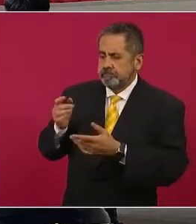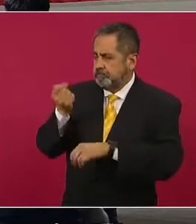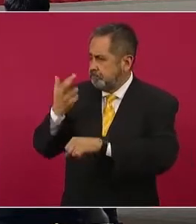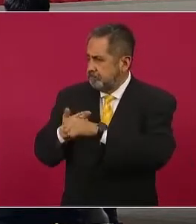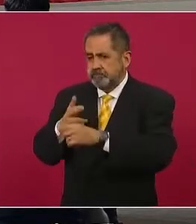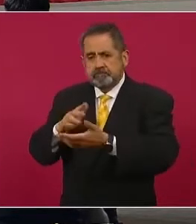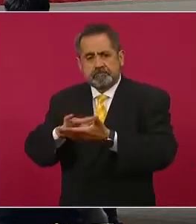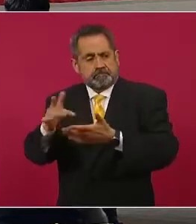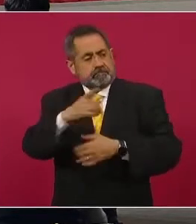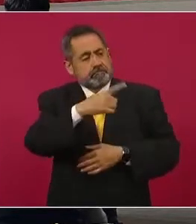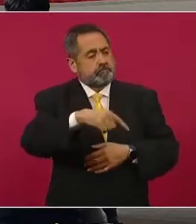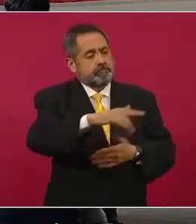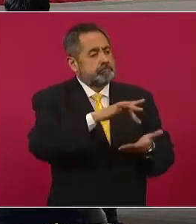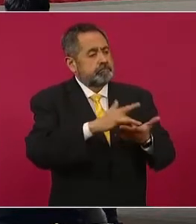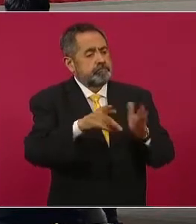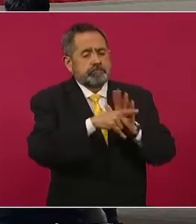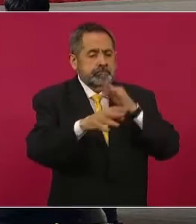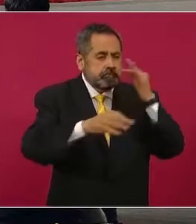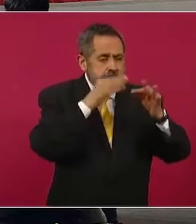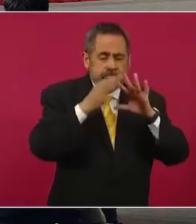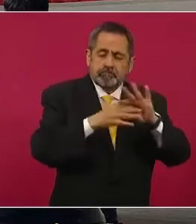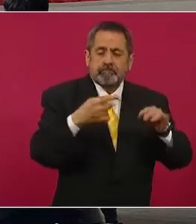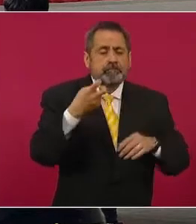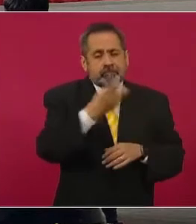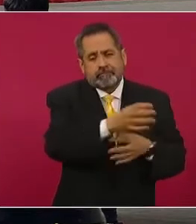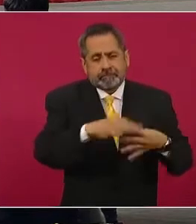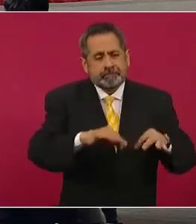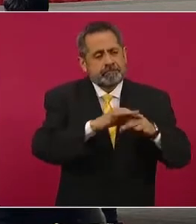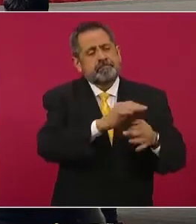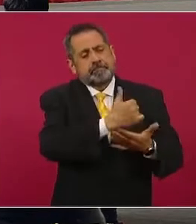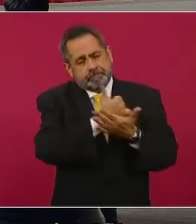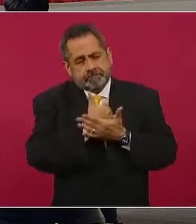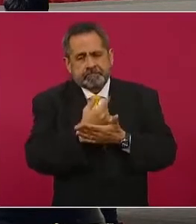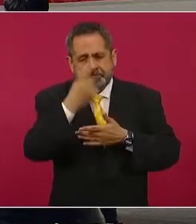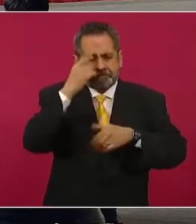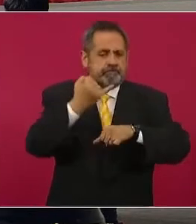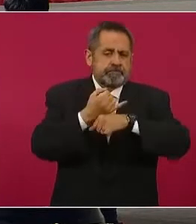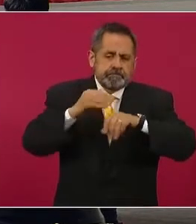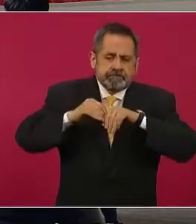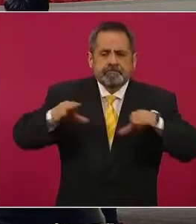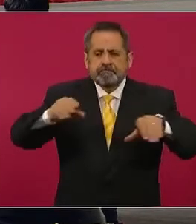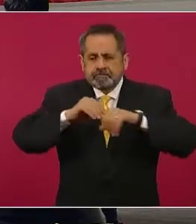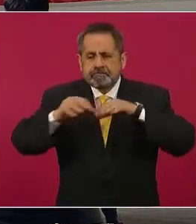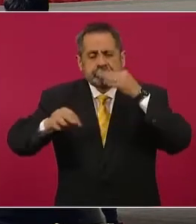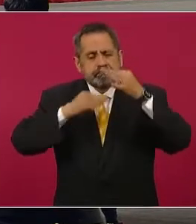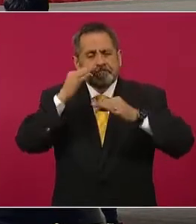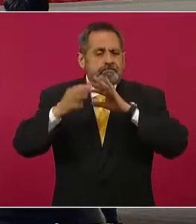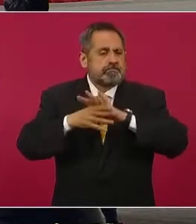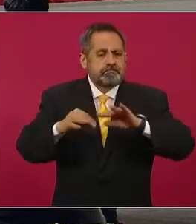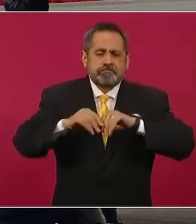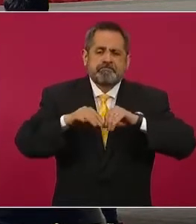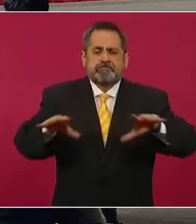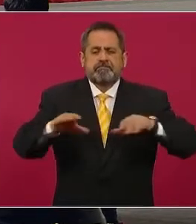comunicación, porque efectivamente ustedes son parte fundamental que nos pueden apoyar a difundir esta